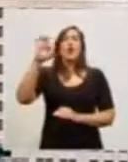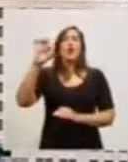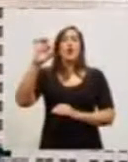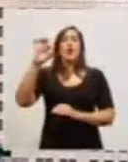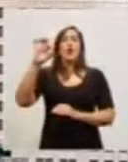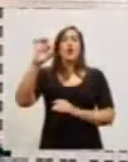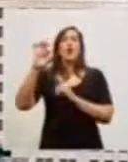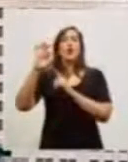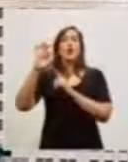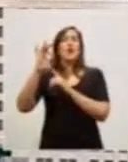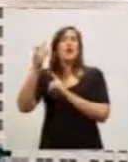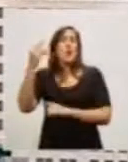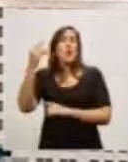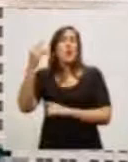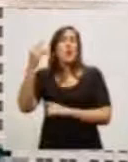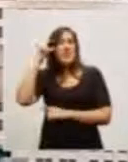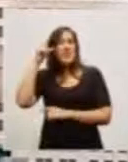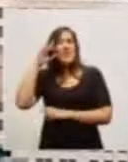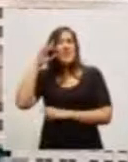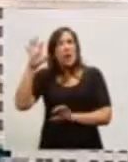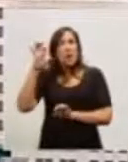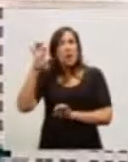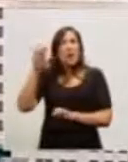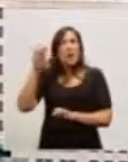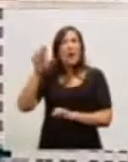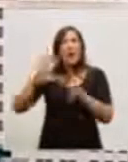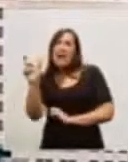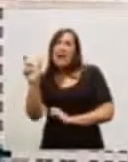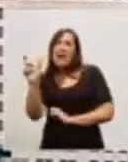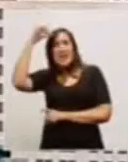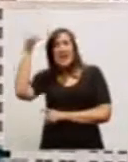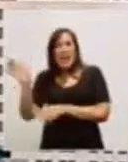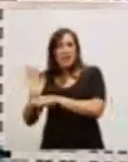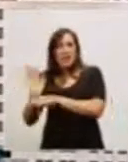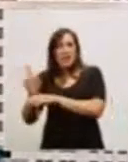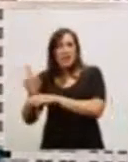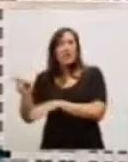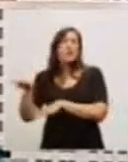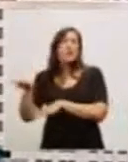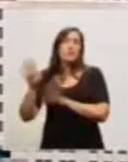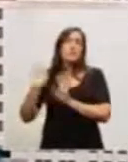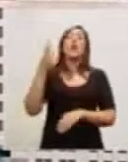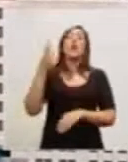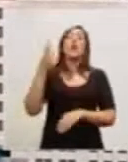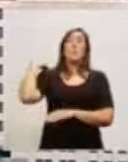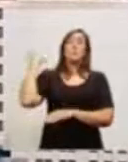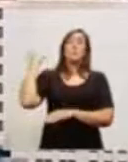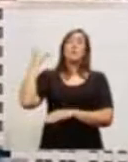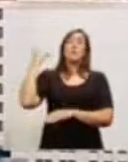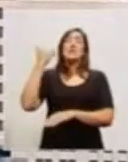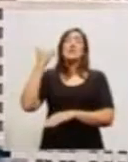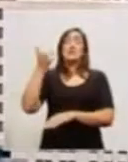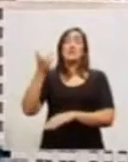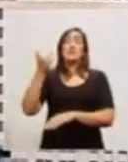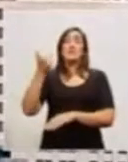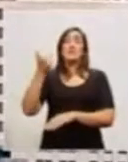aquella obra de teatro coqueluche? Bueno, fue de 76 en el 2011, 76 casos fallecidos, a 10 en